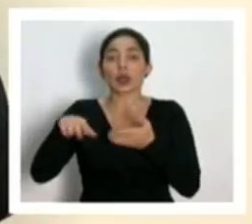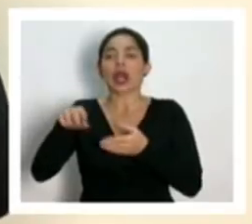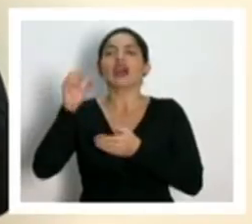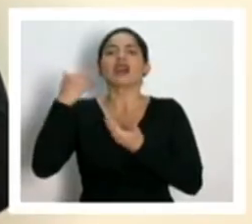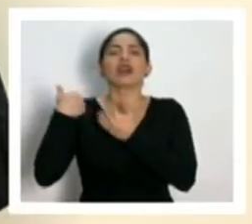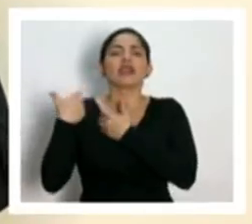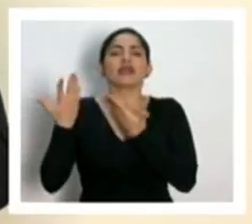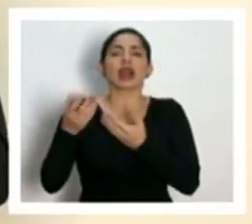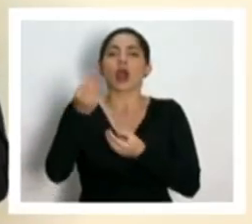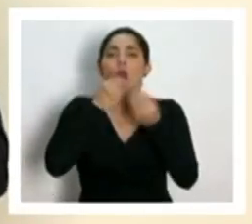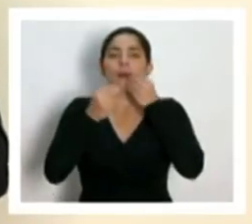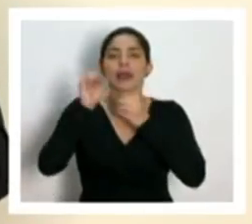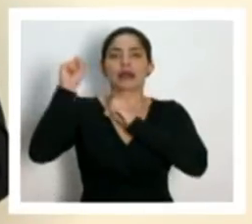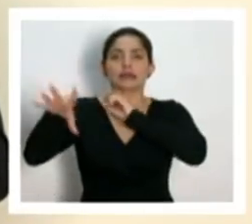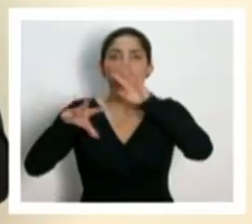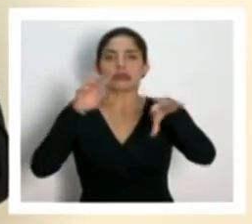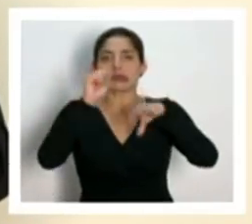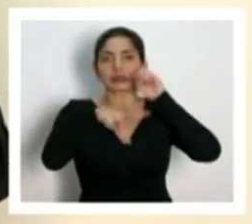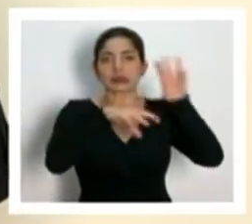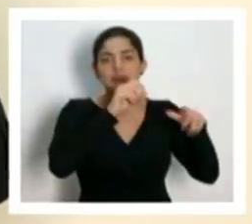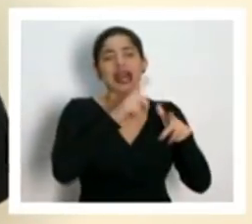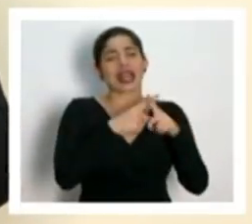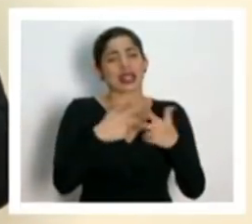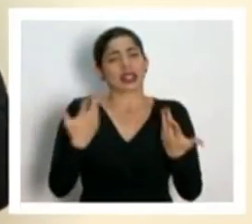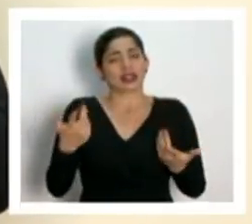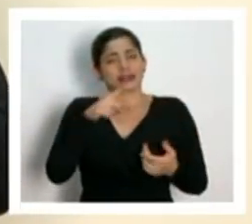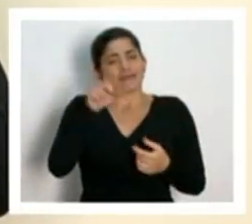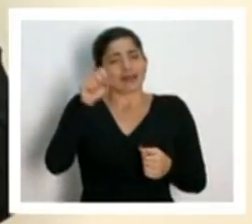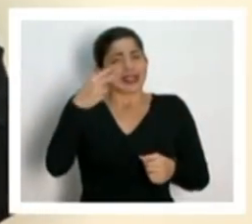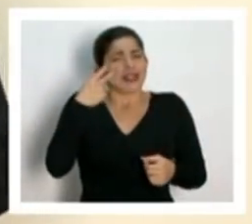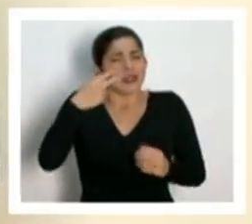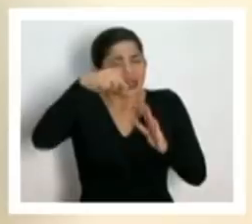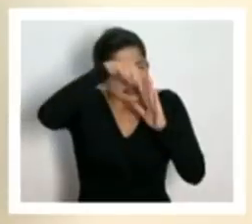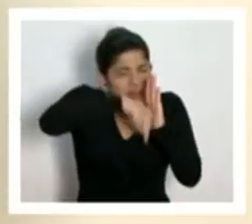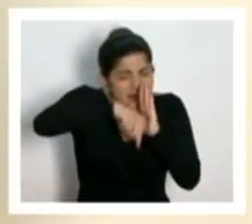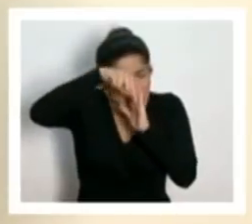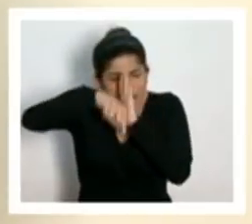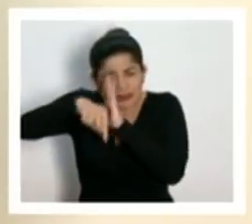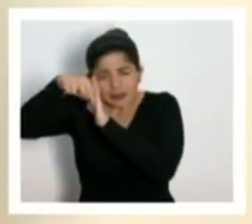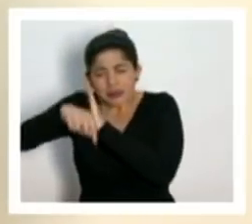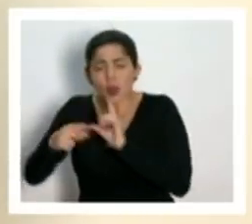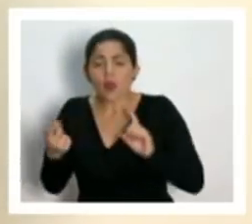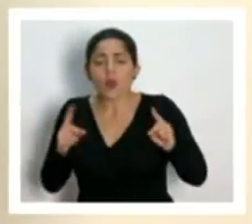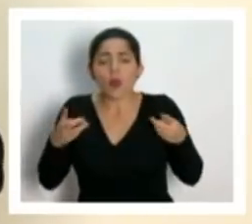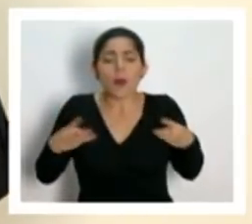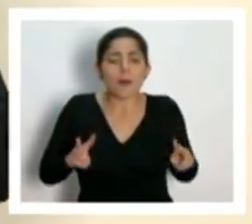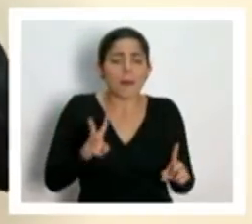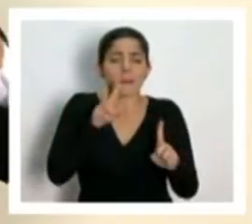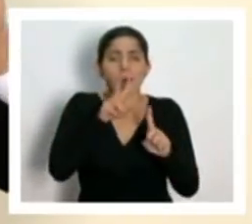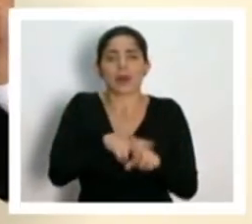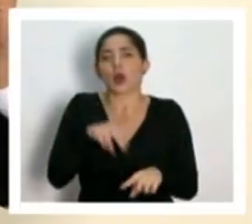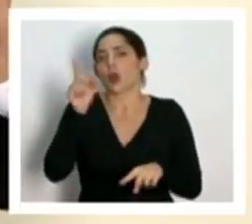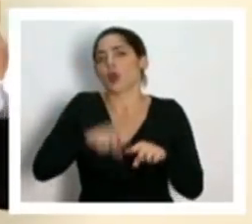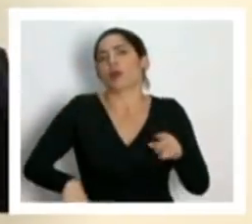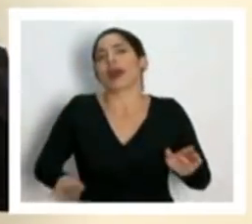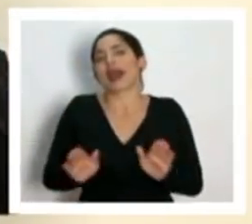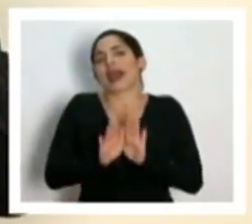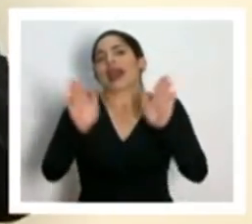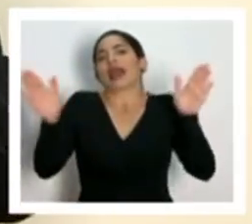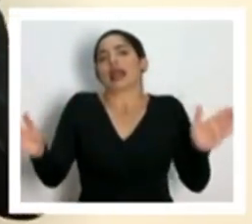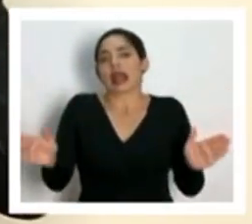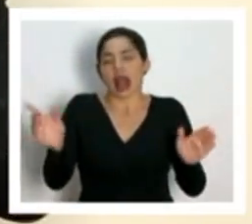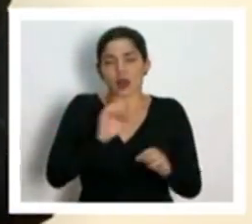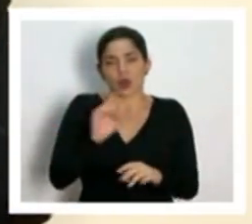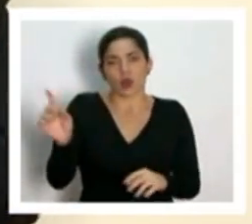alimentos entonces hay que ver muy detalladamente qué medidas se toman no se puede hacer algo generalizado que más bien